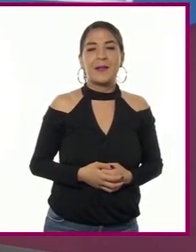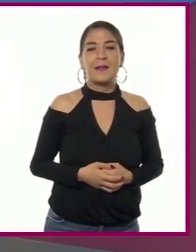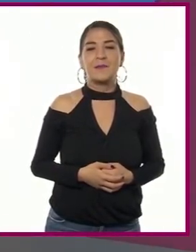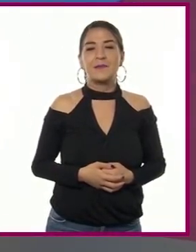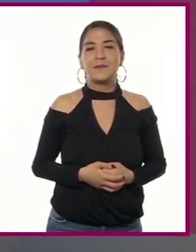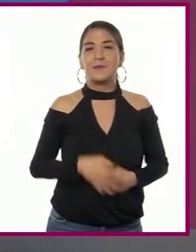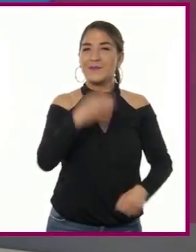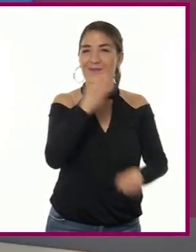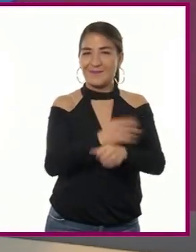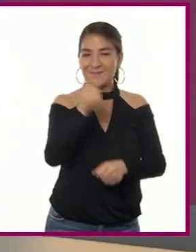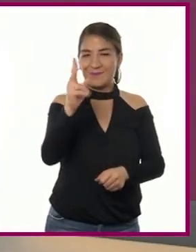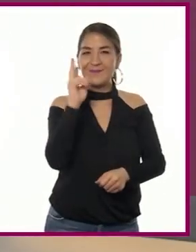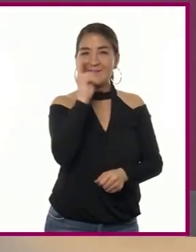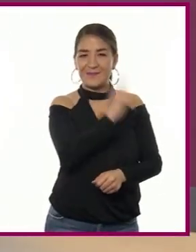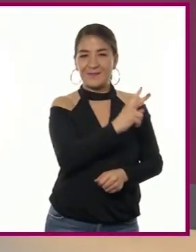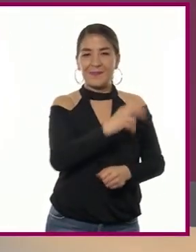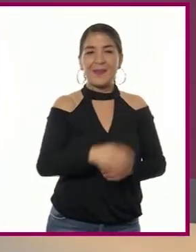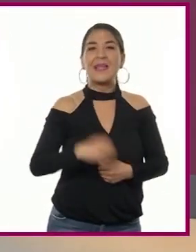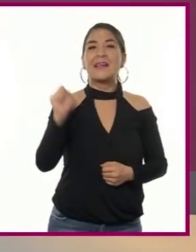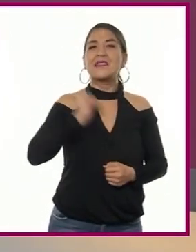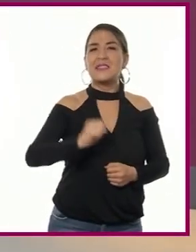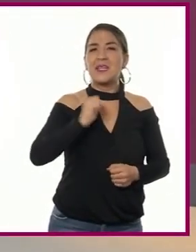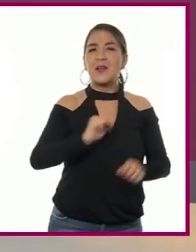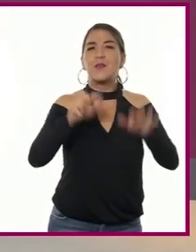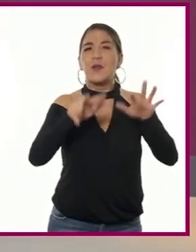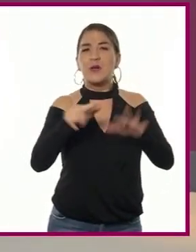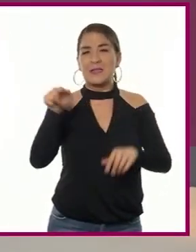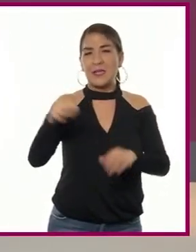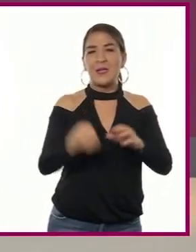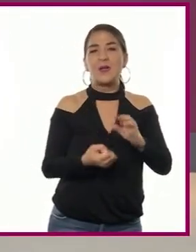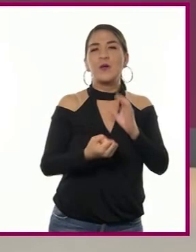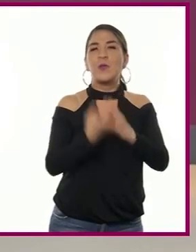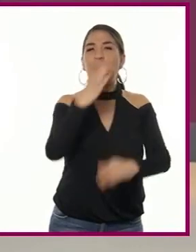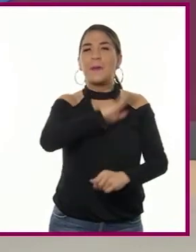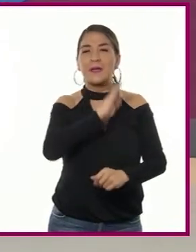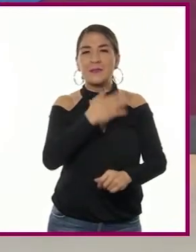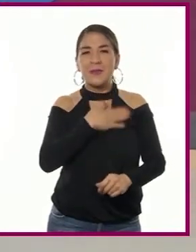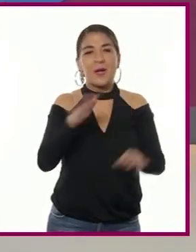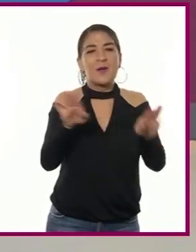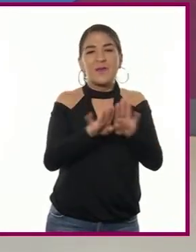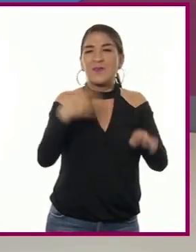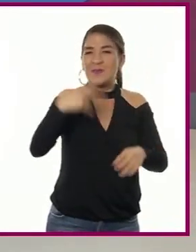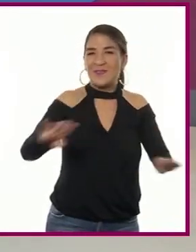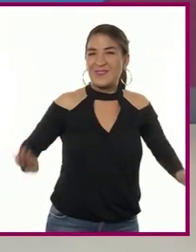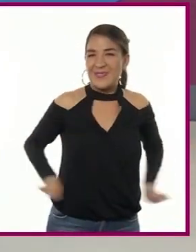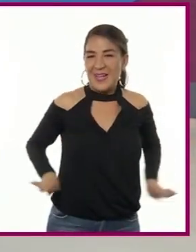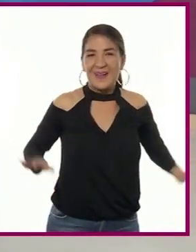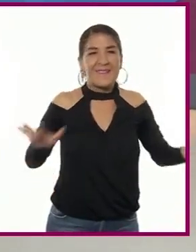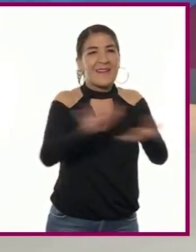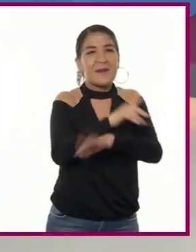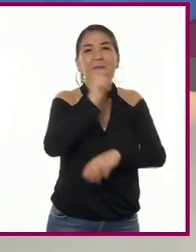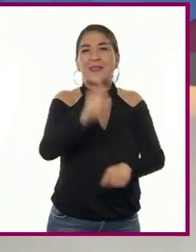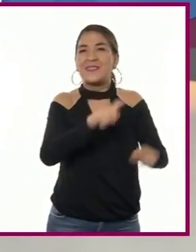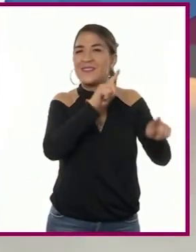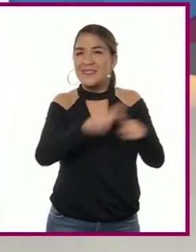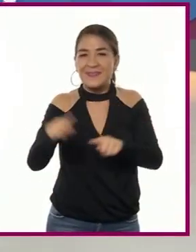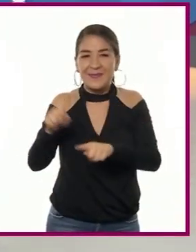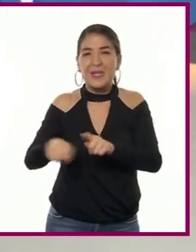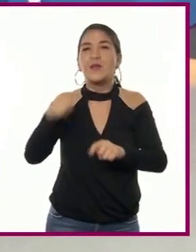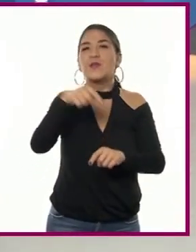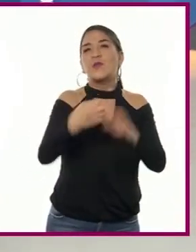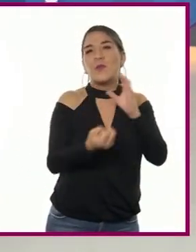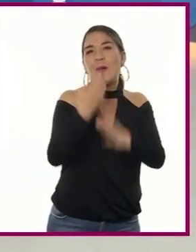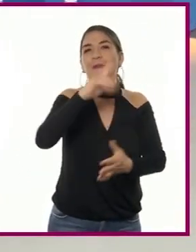Como pudieron darse cuenta, el siglo XVIII en la Nueva España fue una centuria caracterizada por una gran cantidad de cambios y